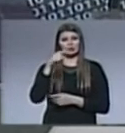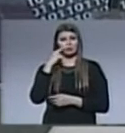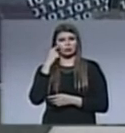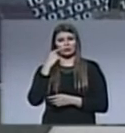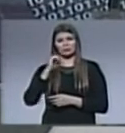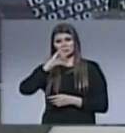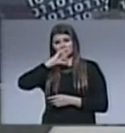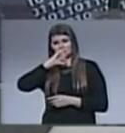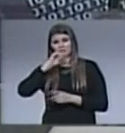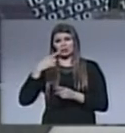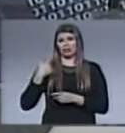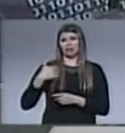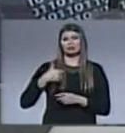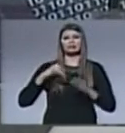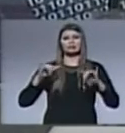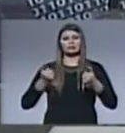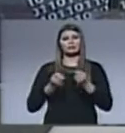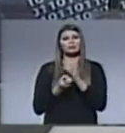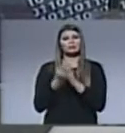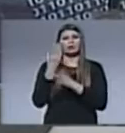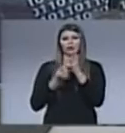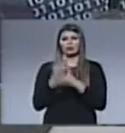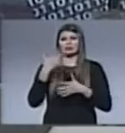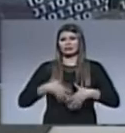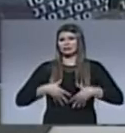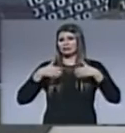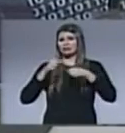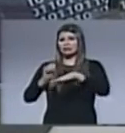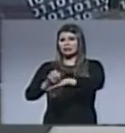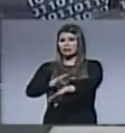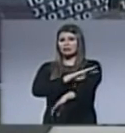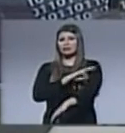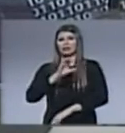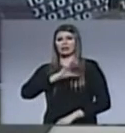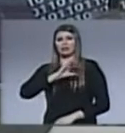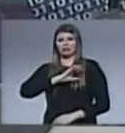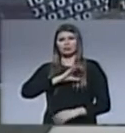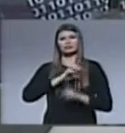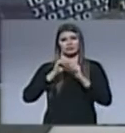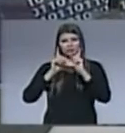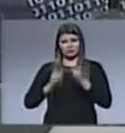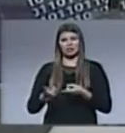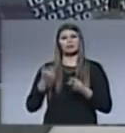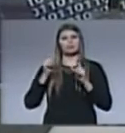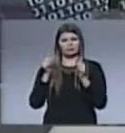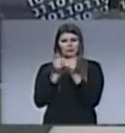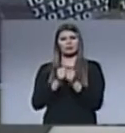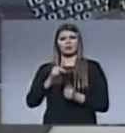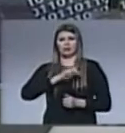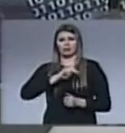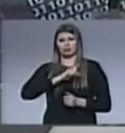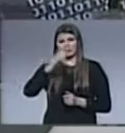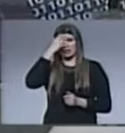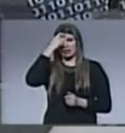Jorge Bergoglio, ha despertado mucho entusiasmo entre los feligreses católicos y también entre los protestantes.